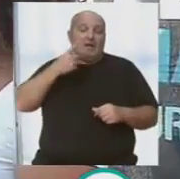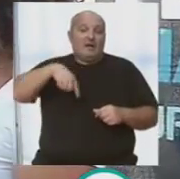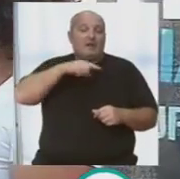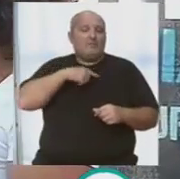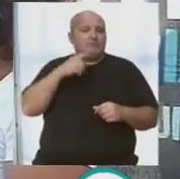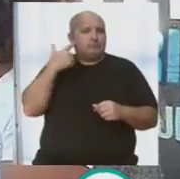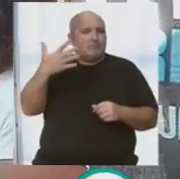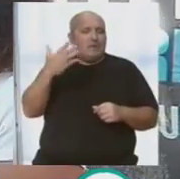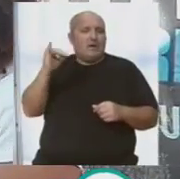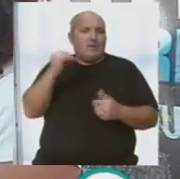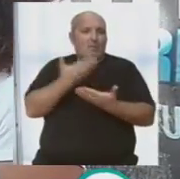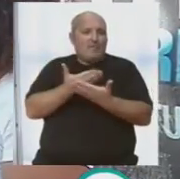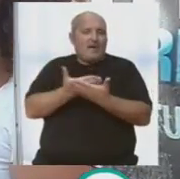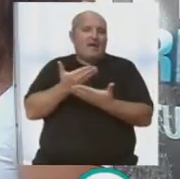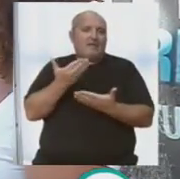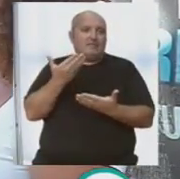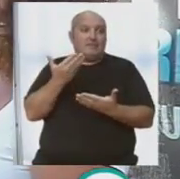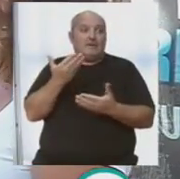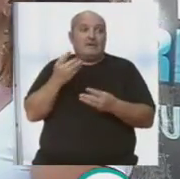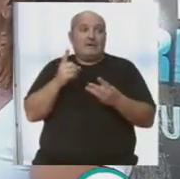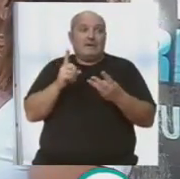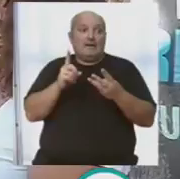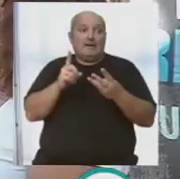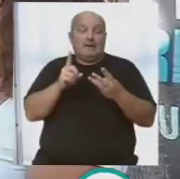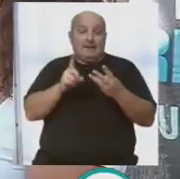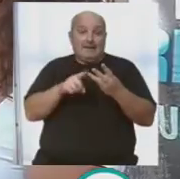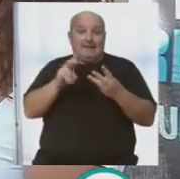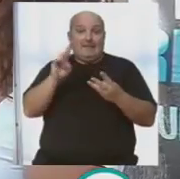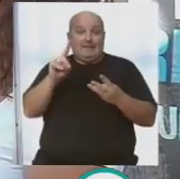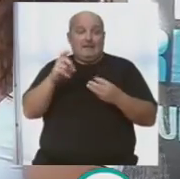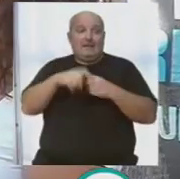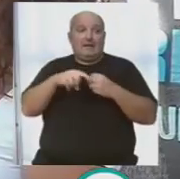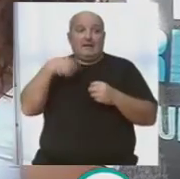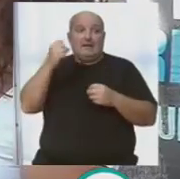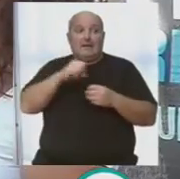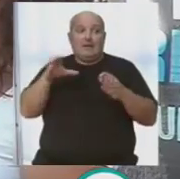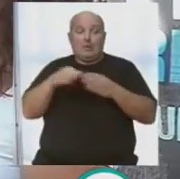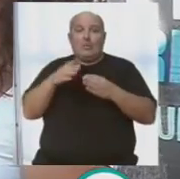canta el coro de Julio, como te decía. Que abre la sesión. Que abre la sesión. Canta después